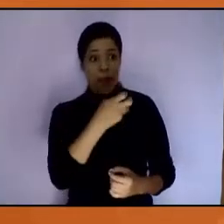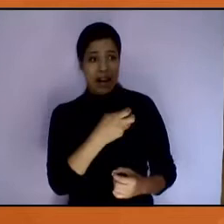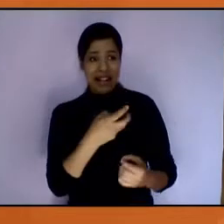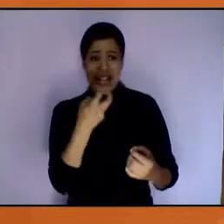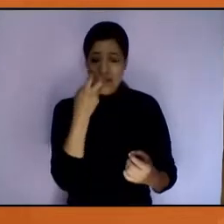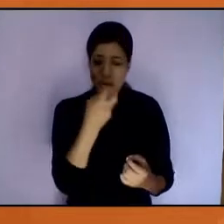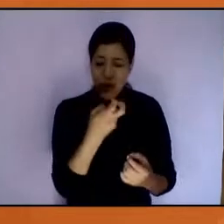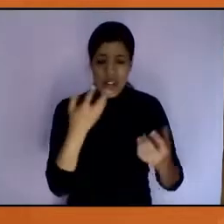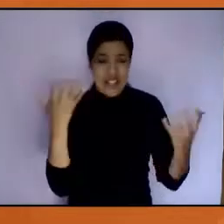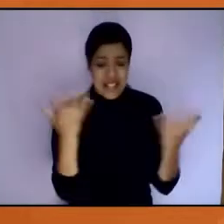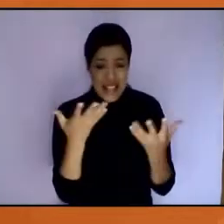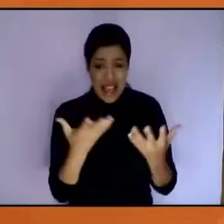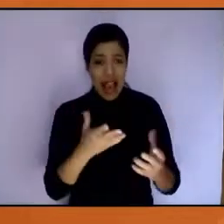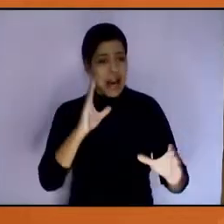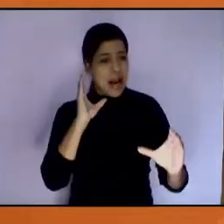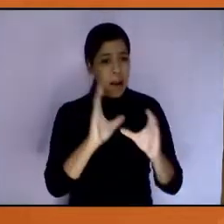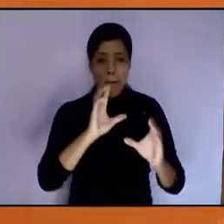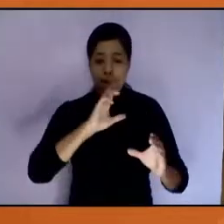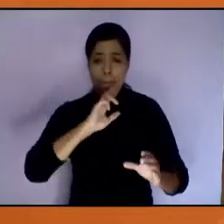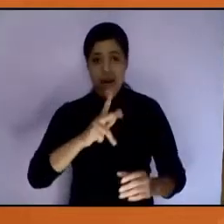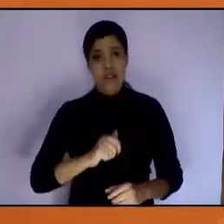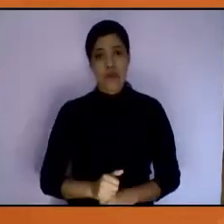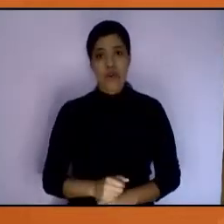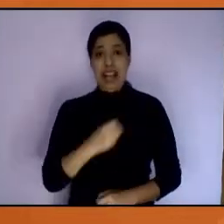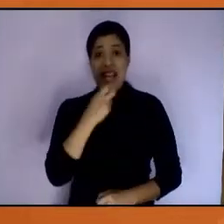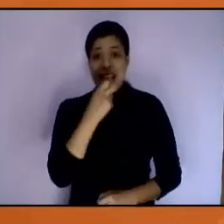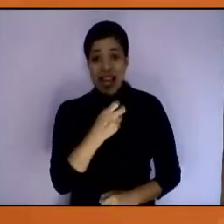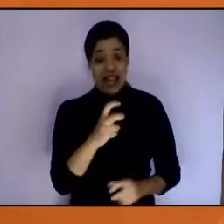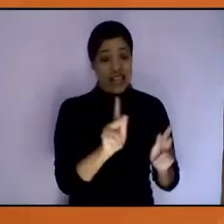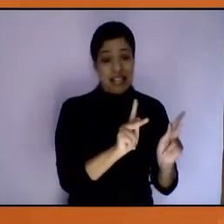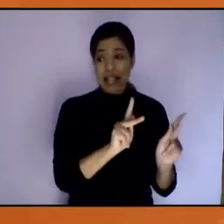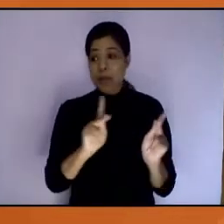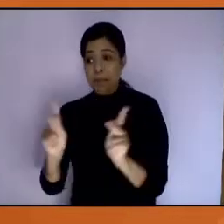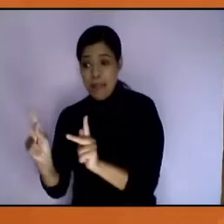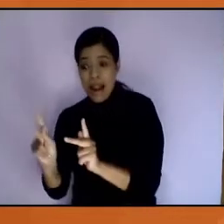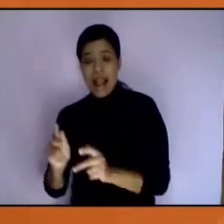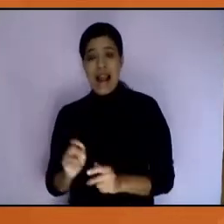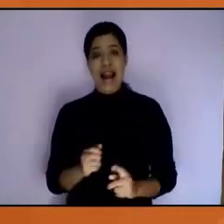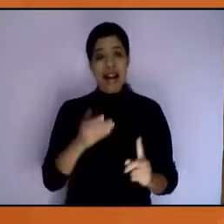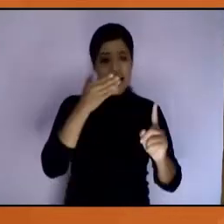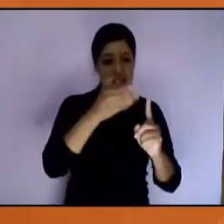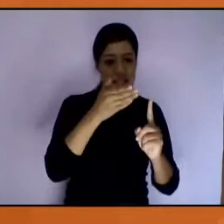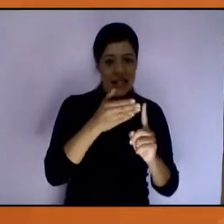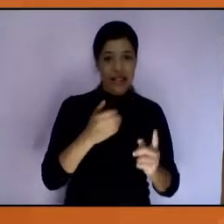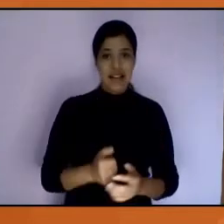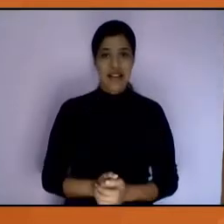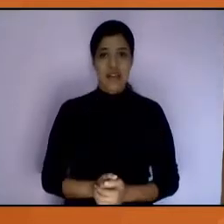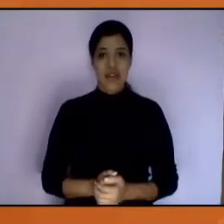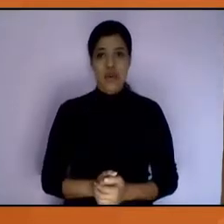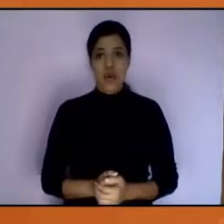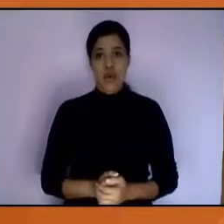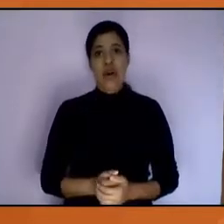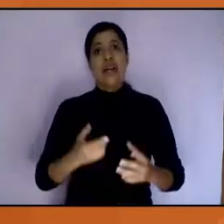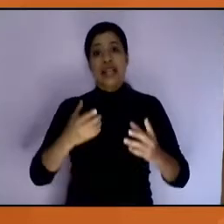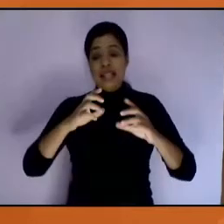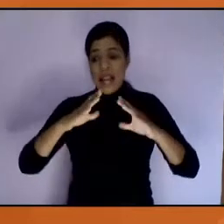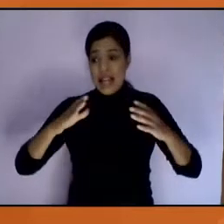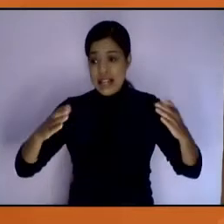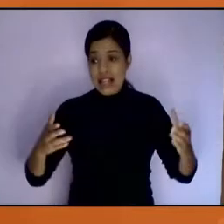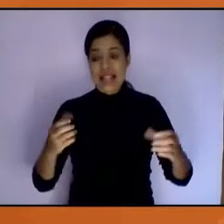cabo de la mejor manera posible. Esta es la lógica del plan estratégico y dentro de este plan estratégico está el capítulo de desarrollo social.